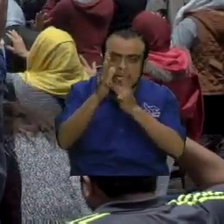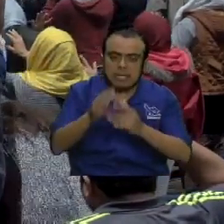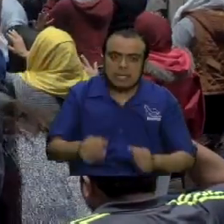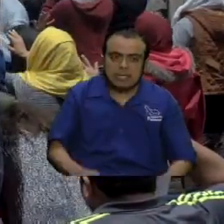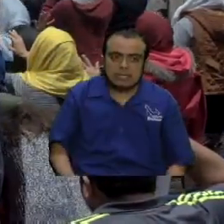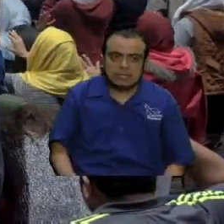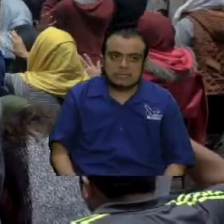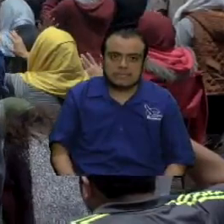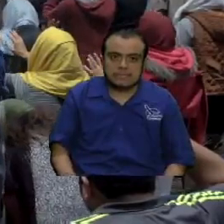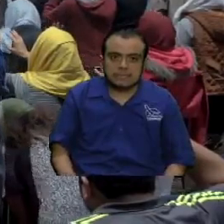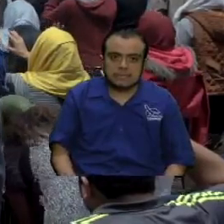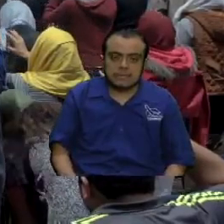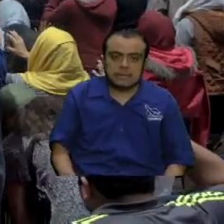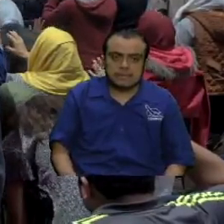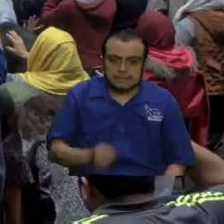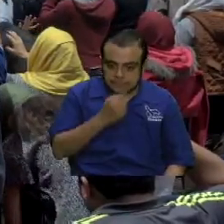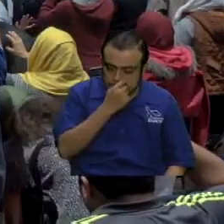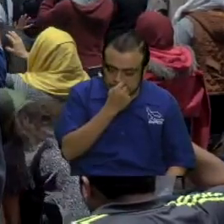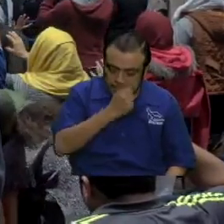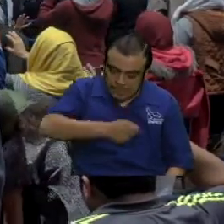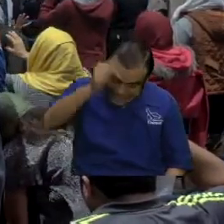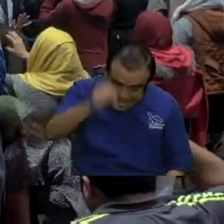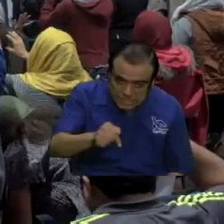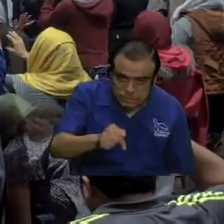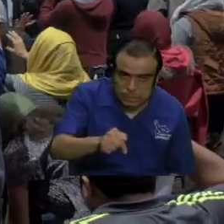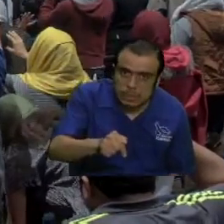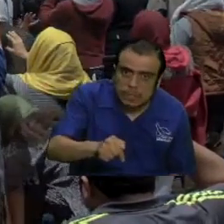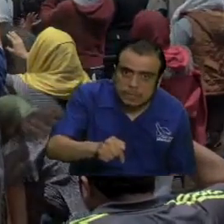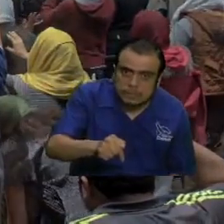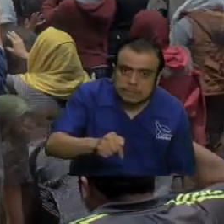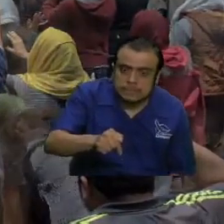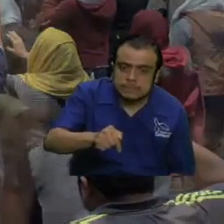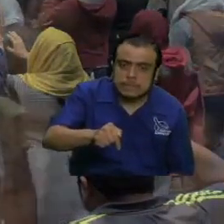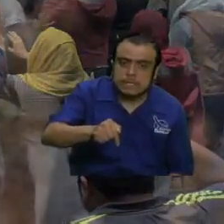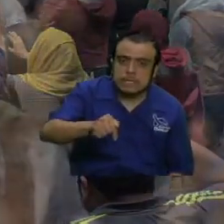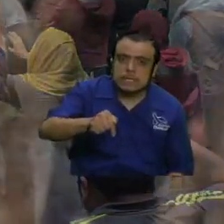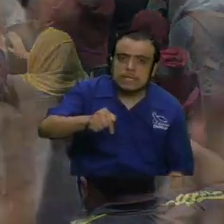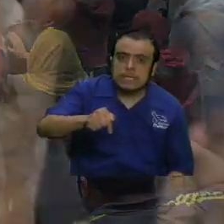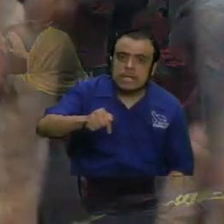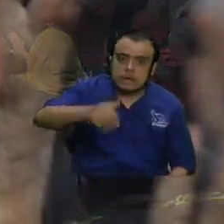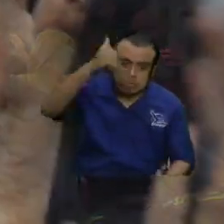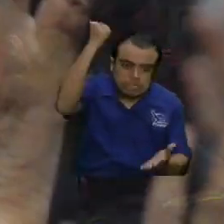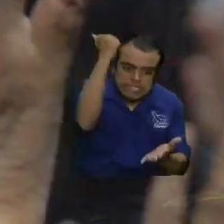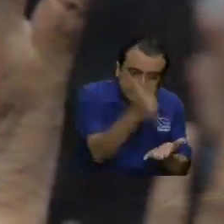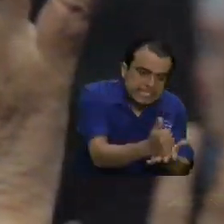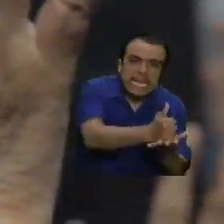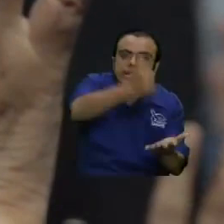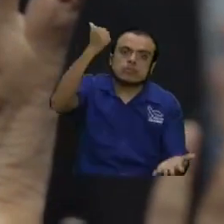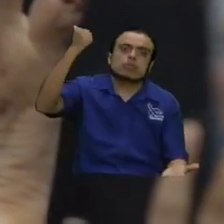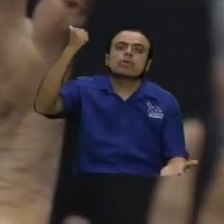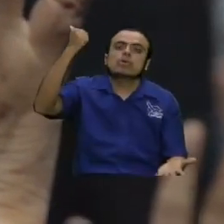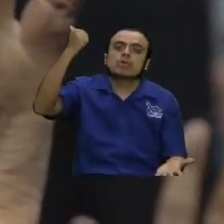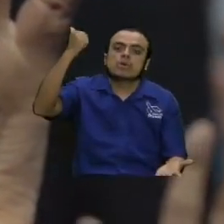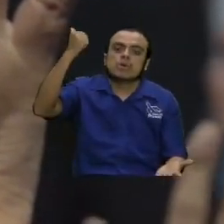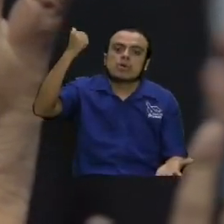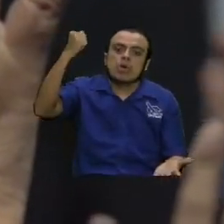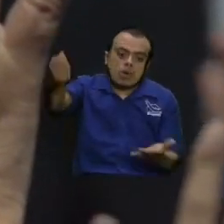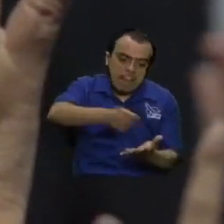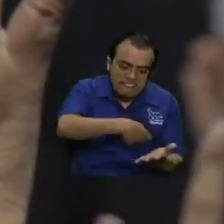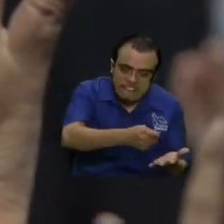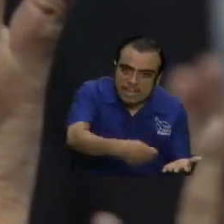poderoso de Jesucristo que este sea una una estampa una señal una